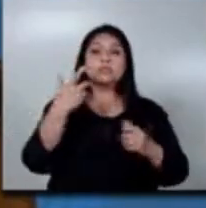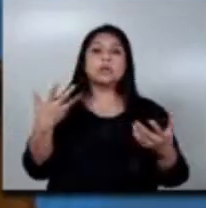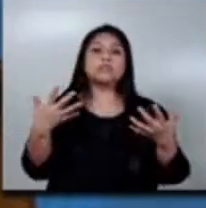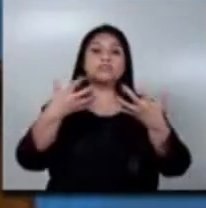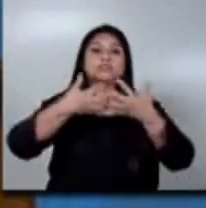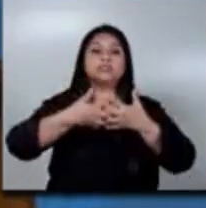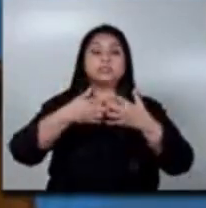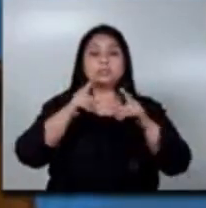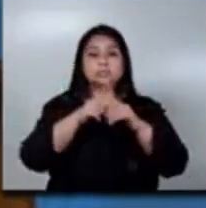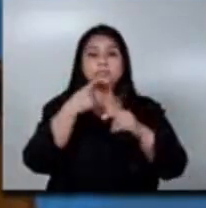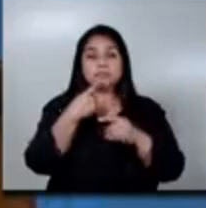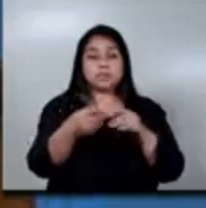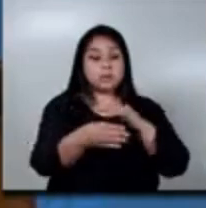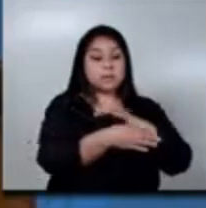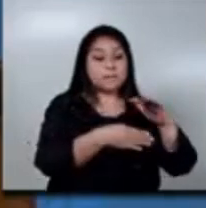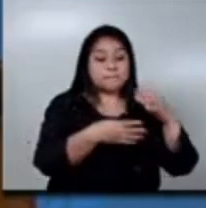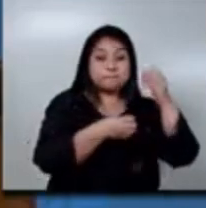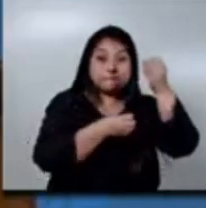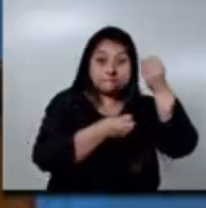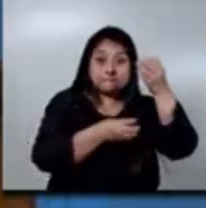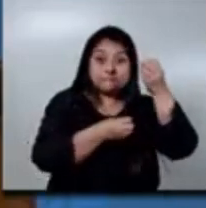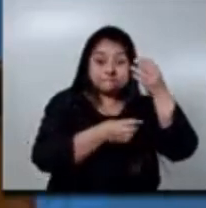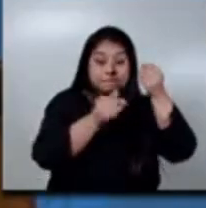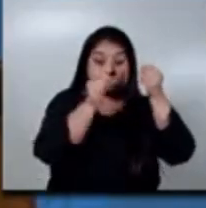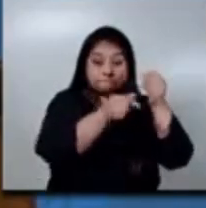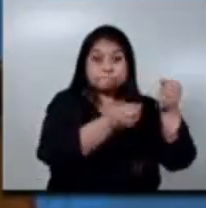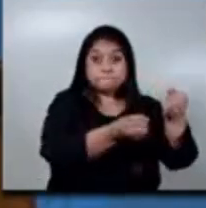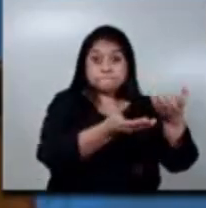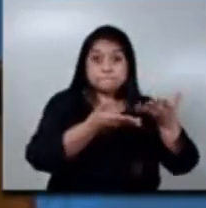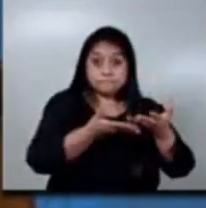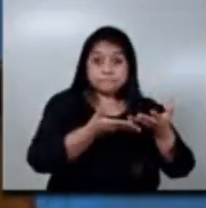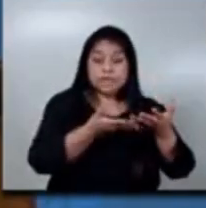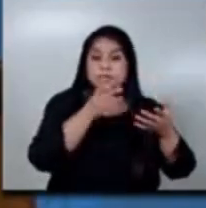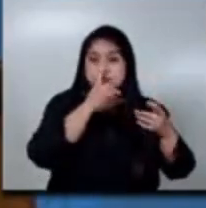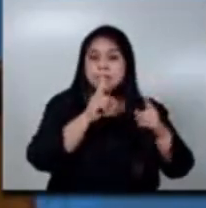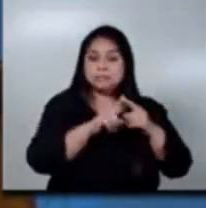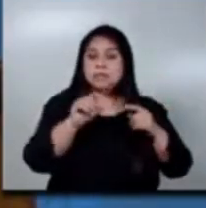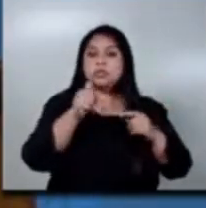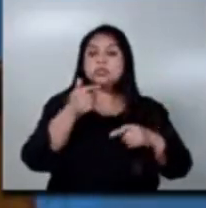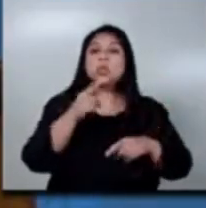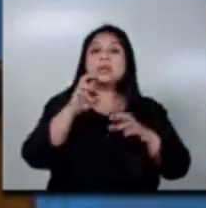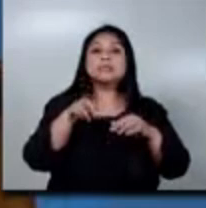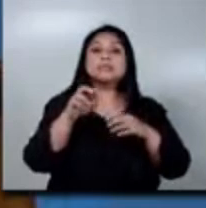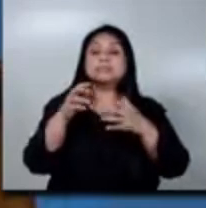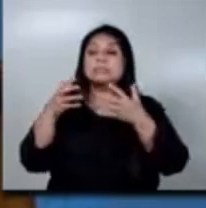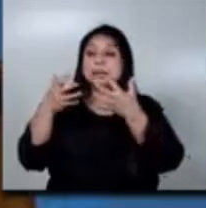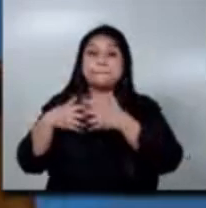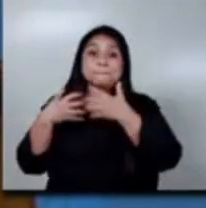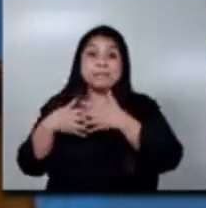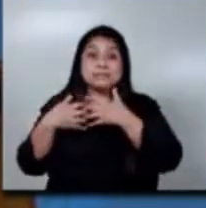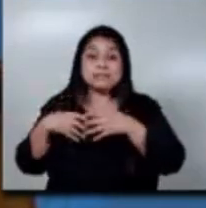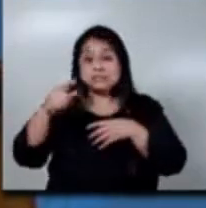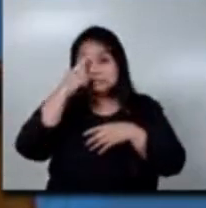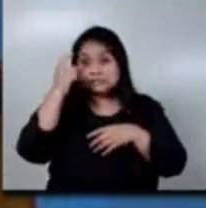datos de todas las empresas que hayan entregado su informe y todas las empresas que están registradas como empleadoras